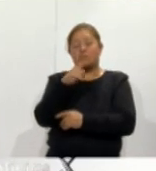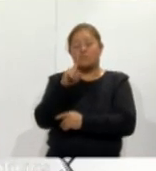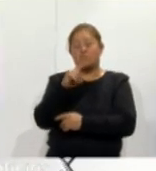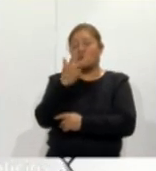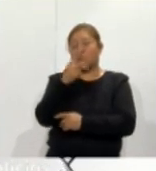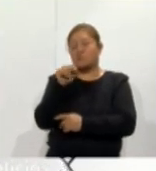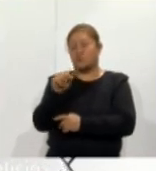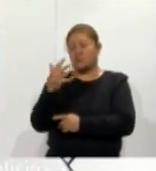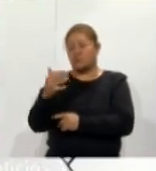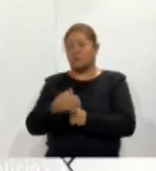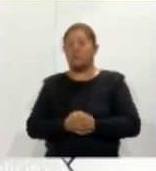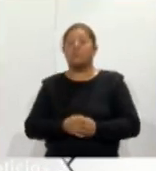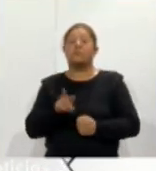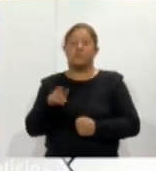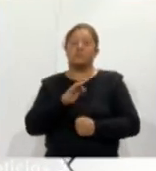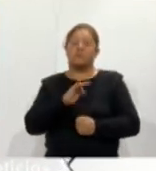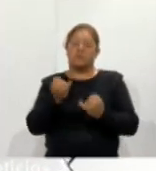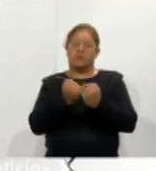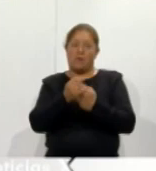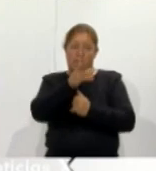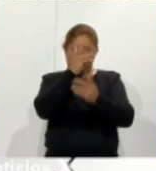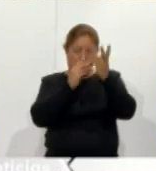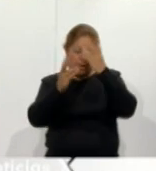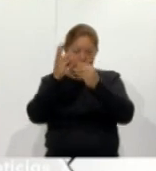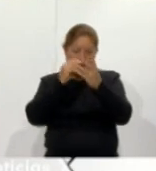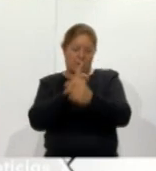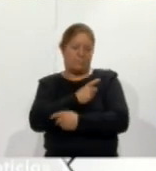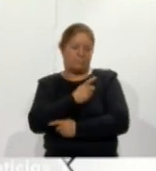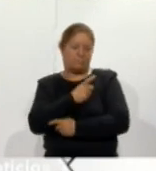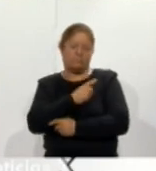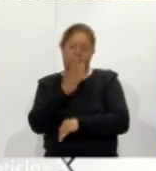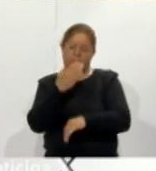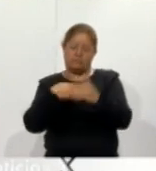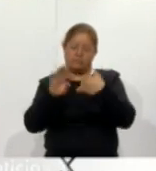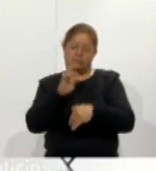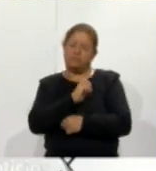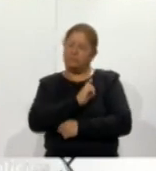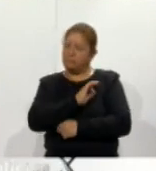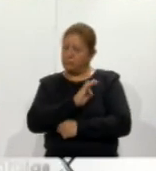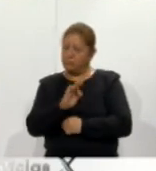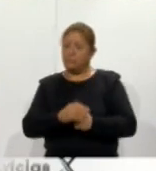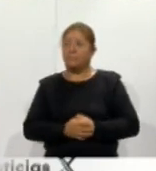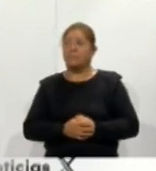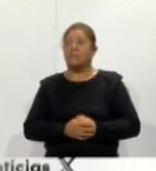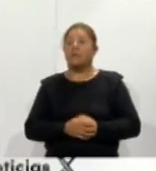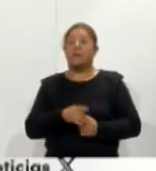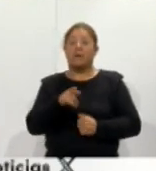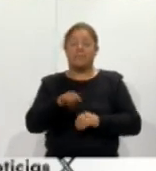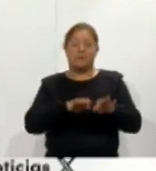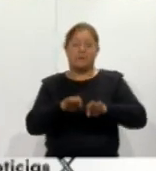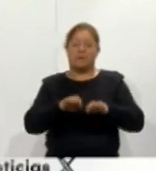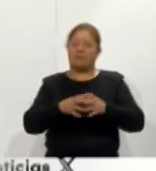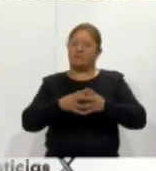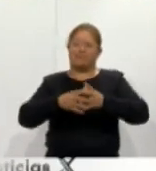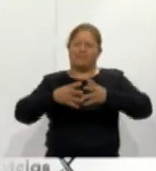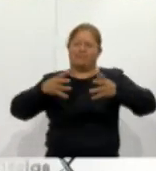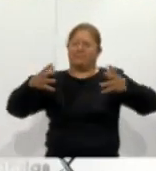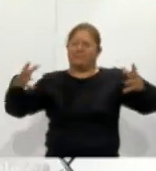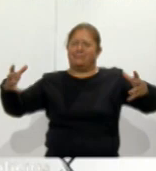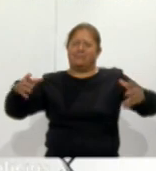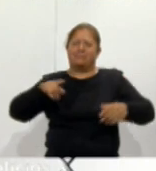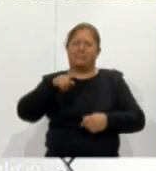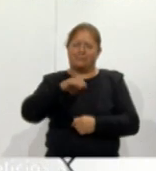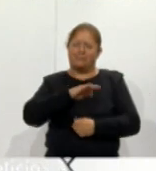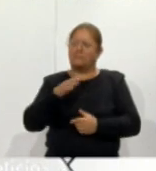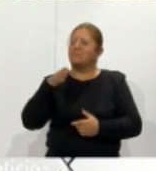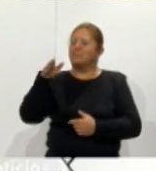disposición para desarrollar su capacidad de autoaprendizaje el campo laboral es muy amplio muy muy amplio la verdad es que